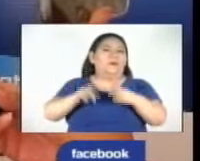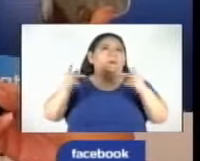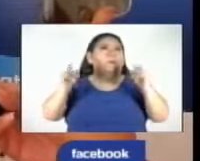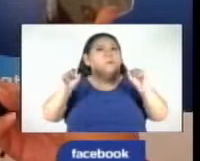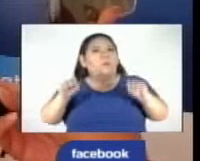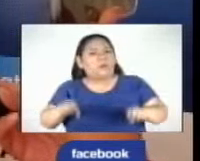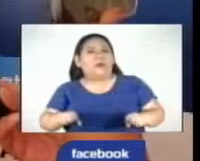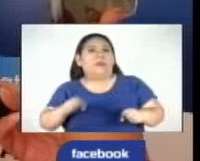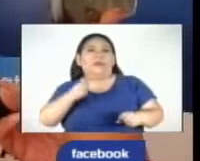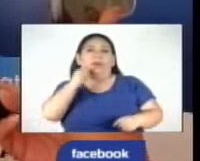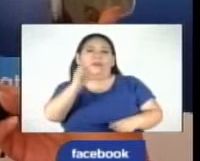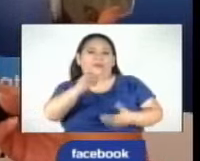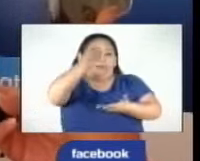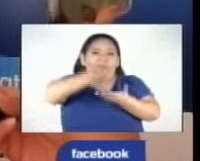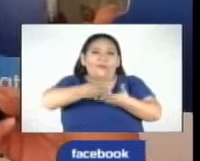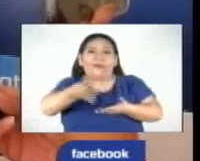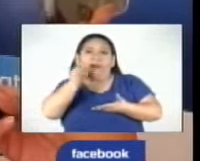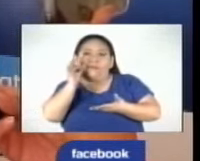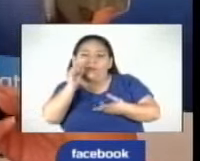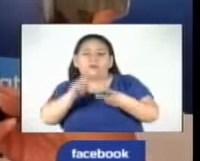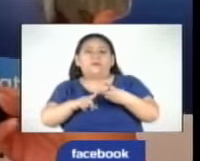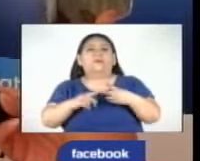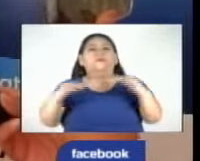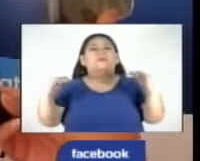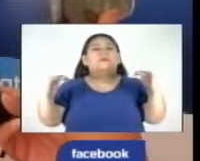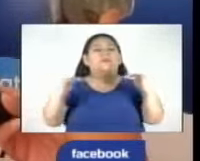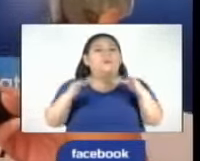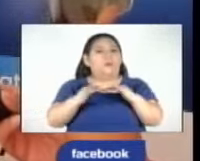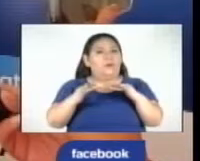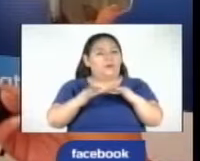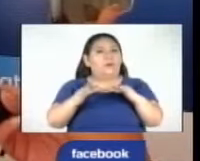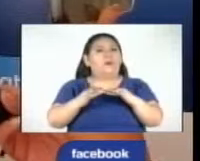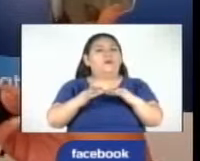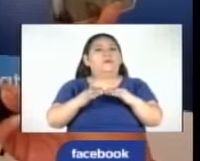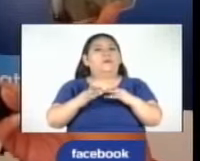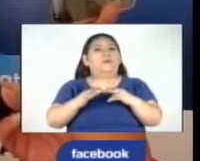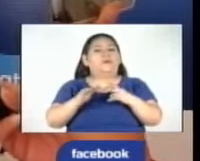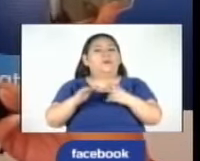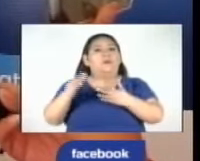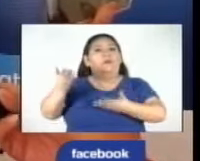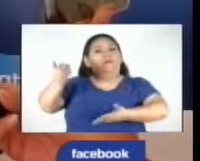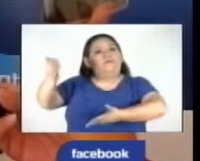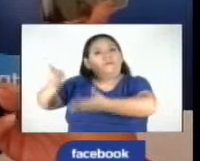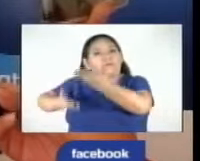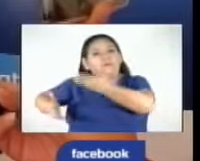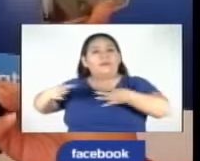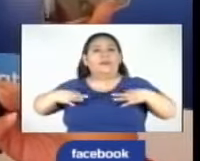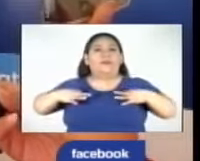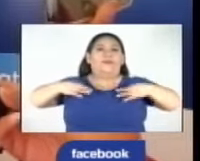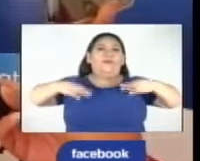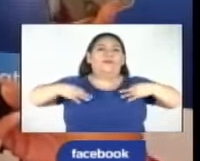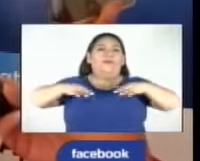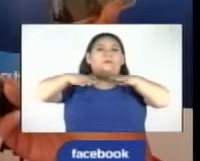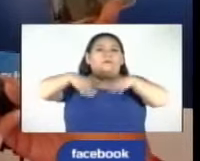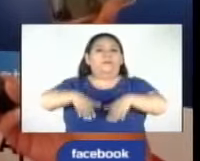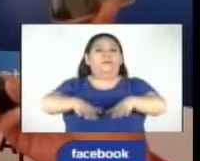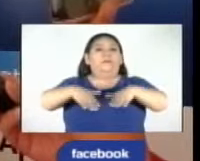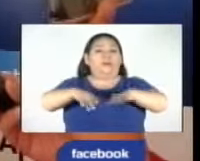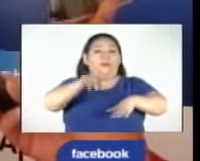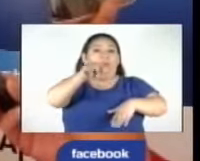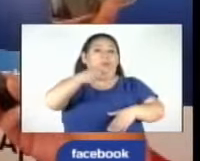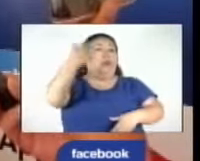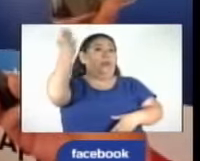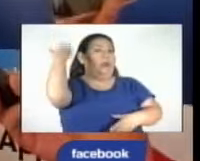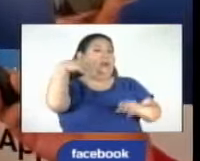podría ser el café, ¿verdad? Y tenemos también incremento en las exportaciones de maquila, que fue un